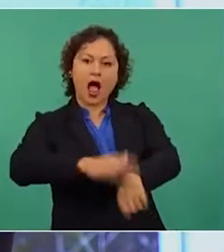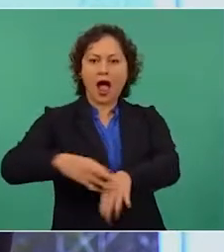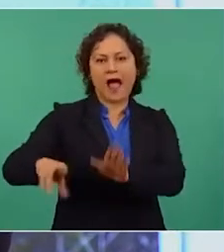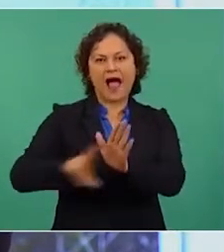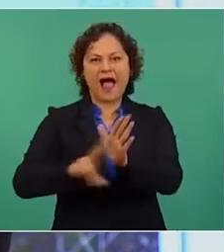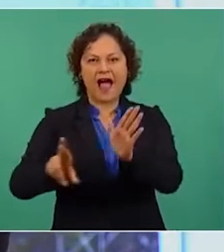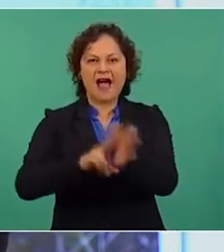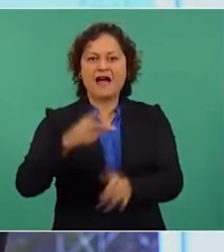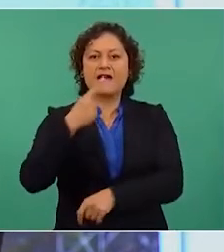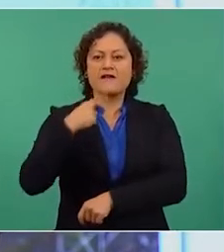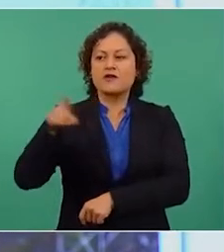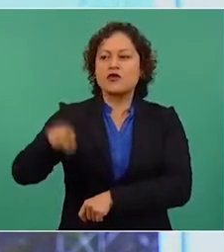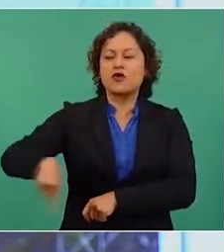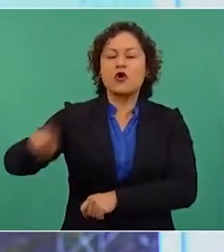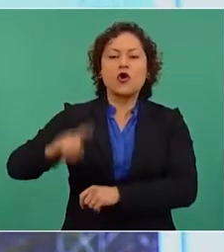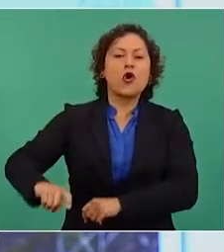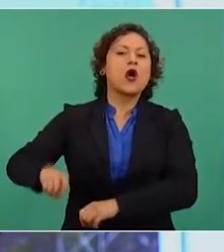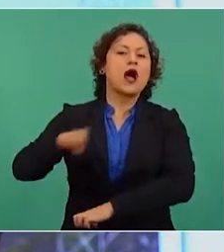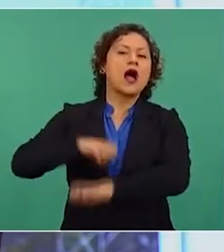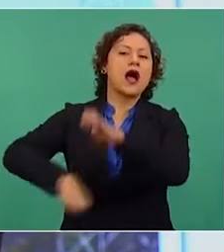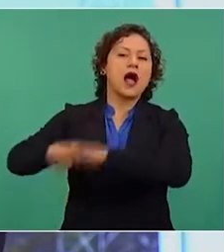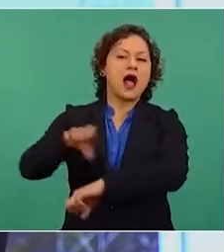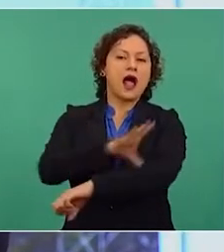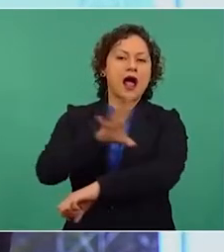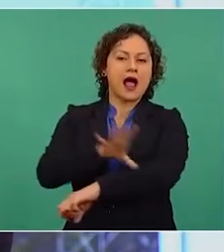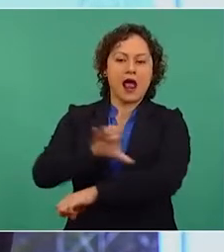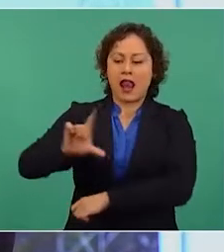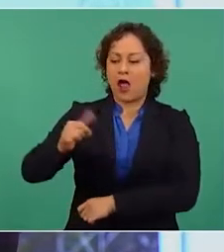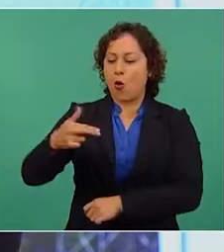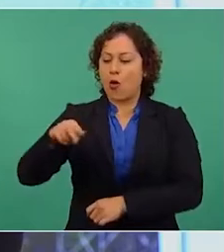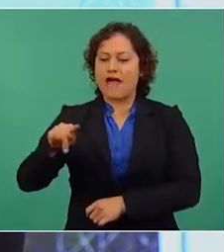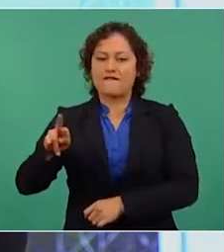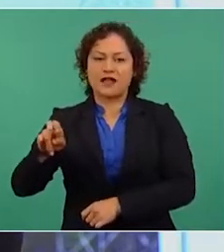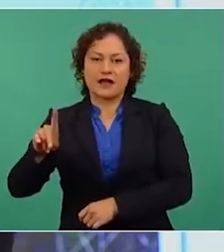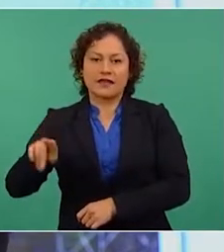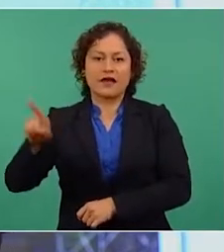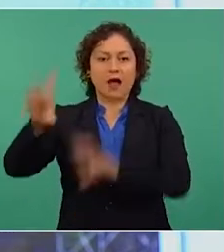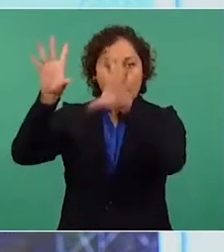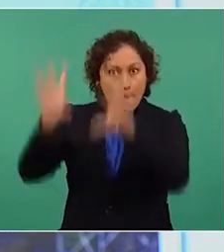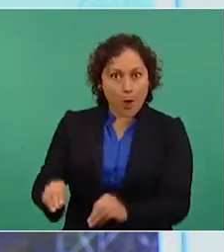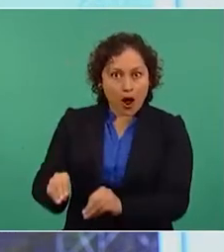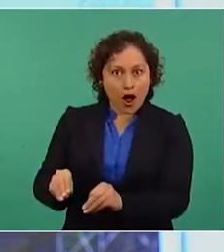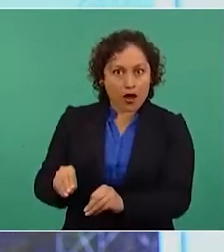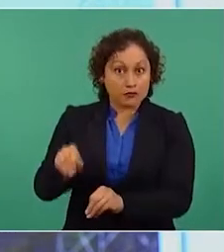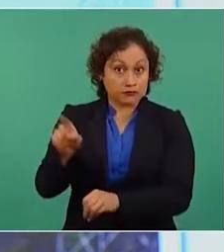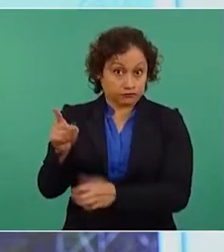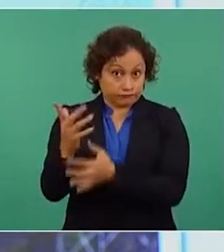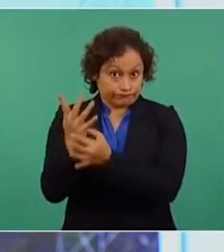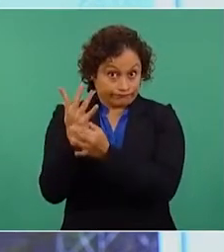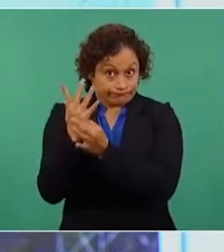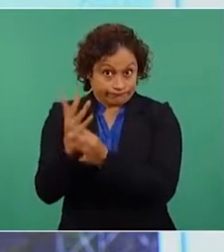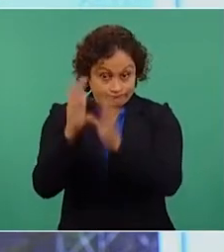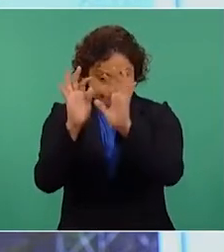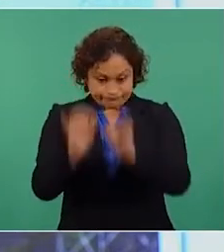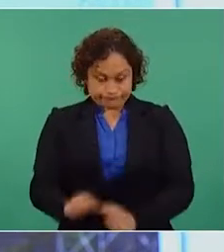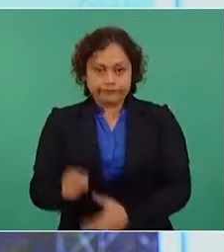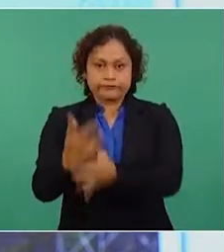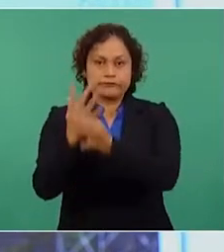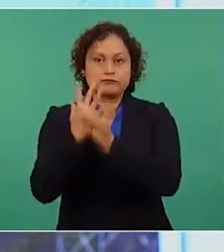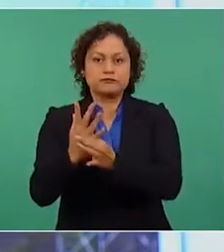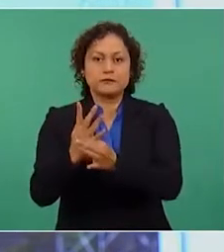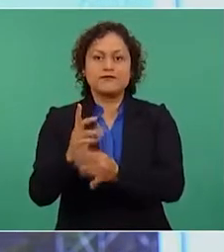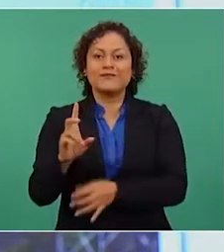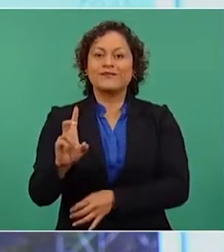central nuclear de Laguna Verde por un apagón, en la que asegura que la planta desde el 30 de octubre